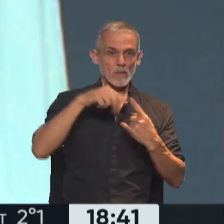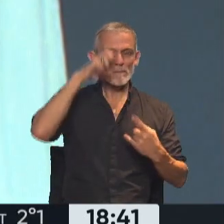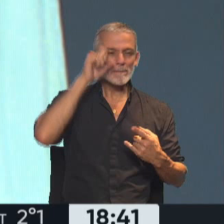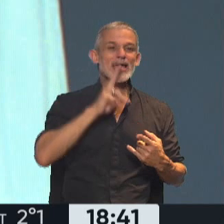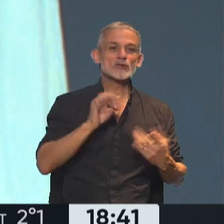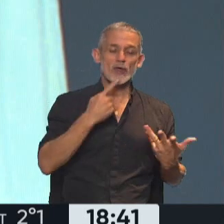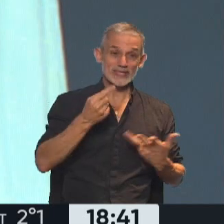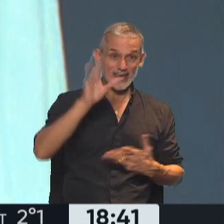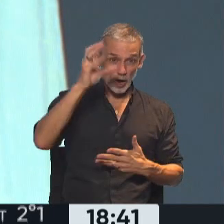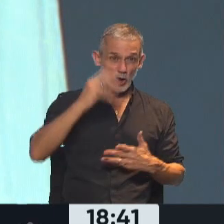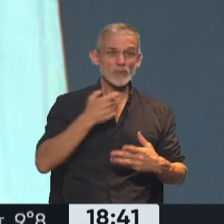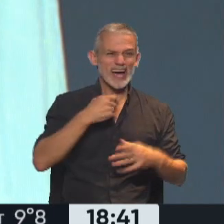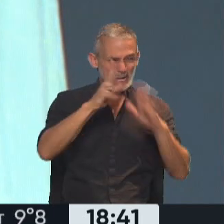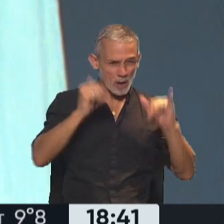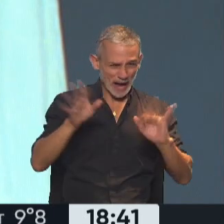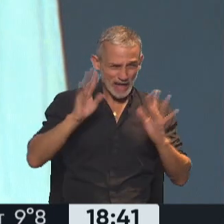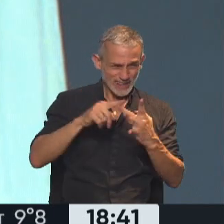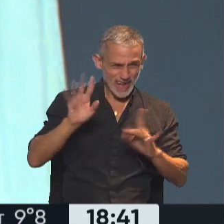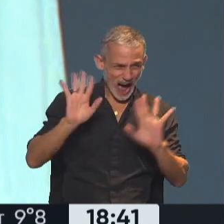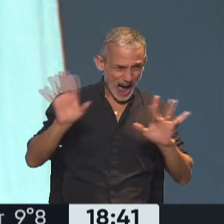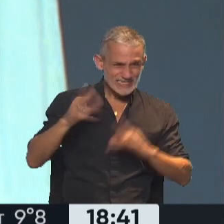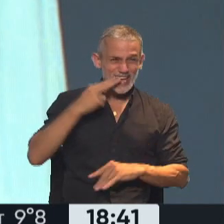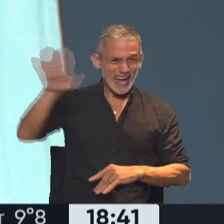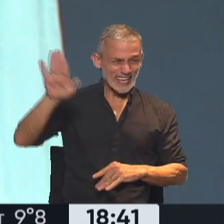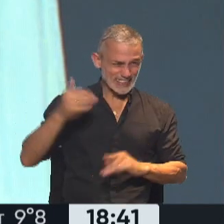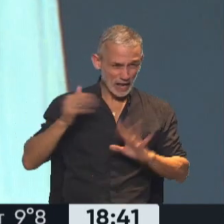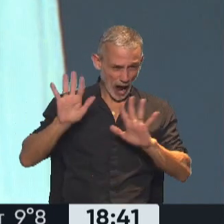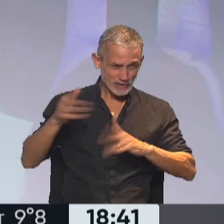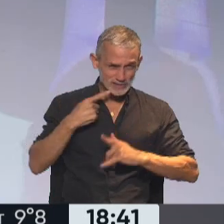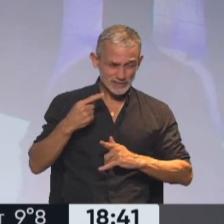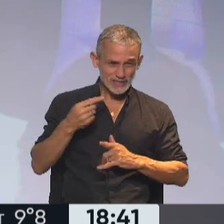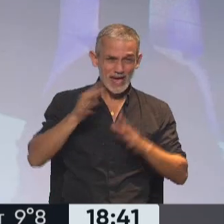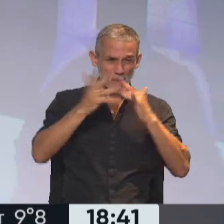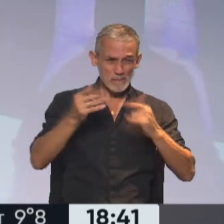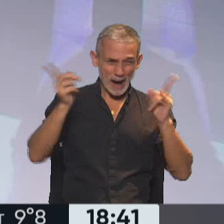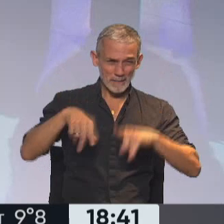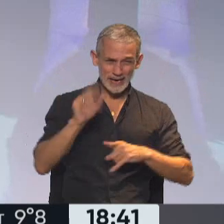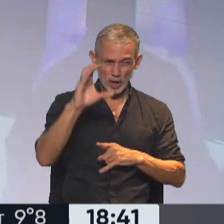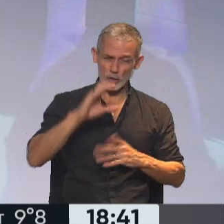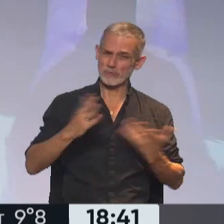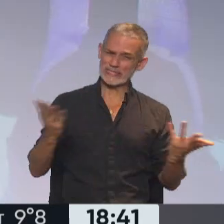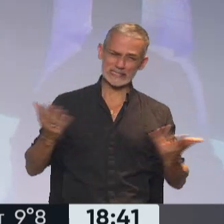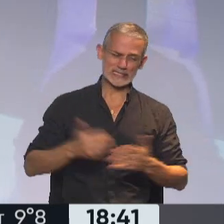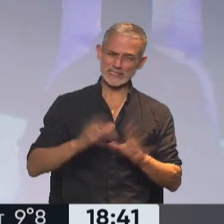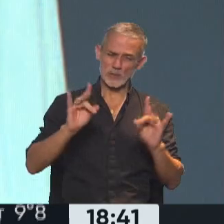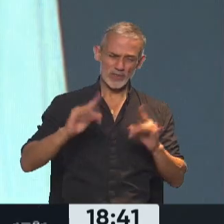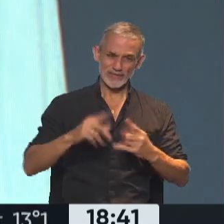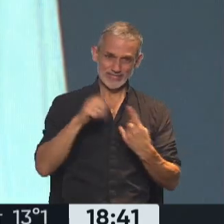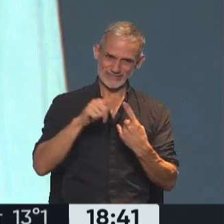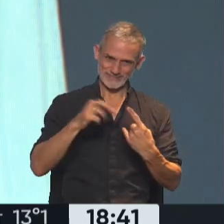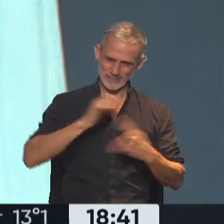en Colombia queremos la paz, difícilmente esa paz llegue con un candidato que dice que admira a Hitler, ¿no?